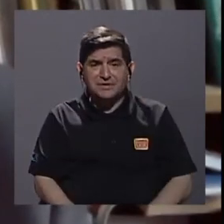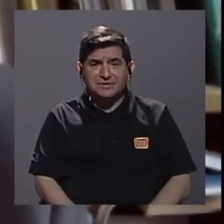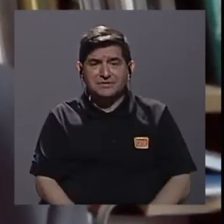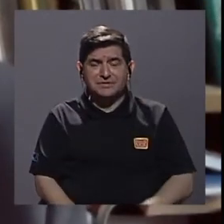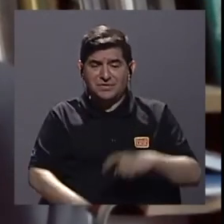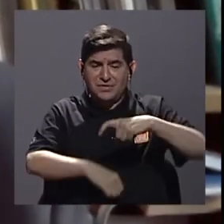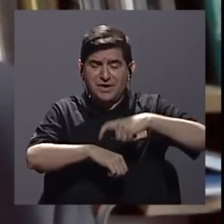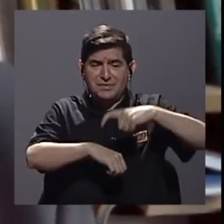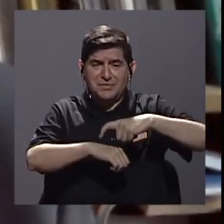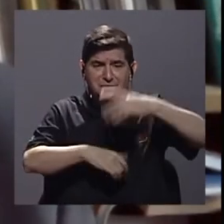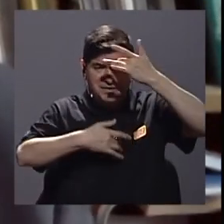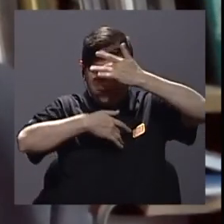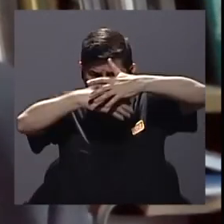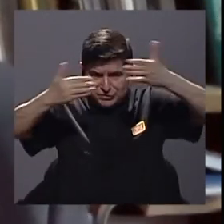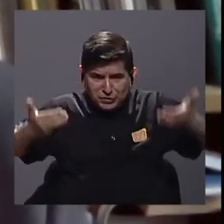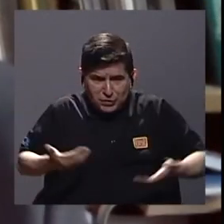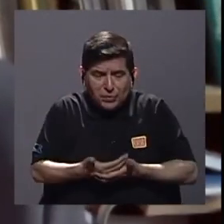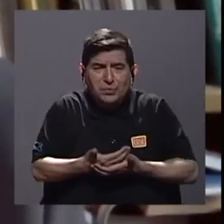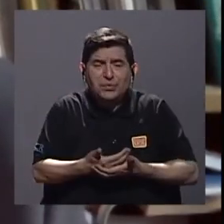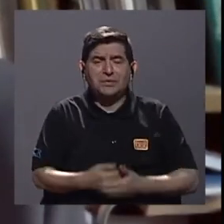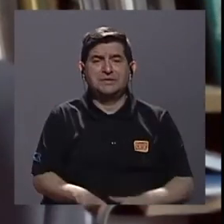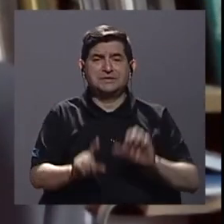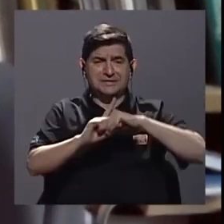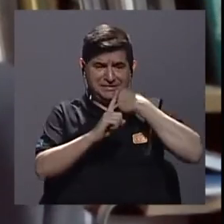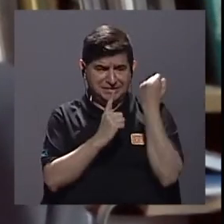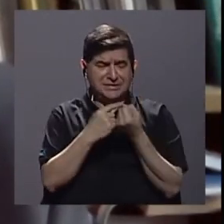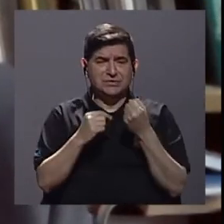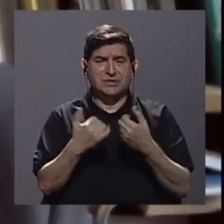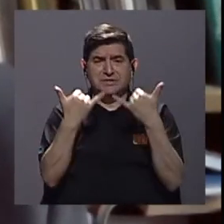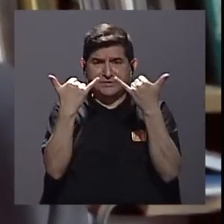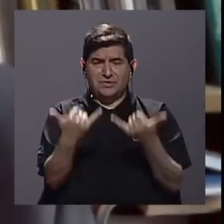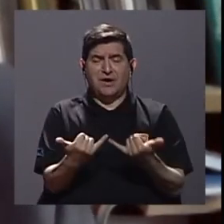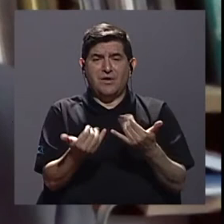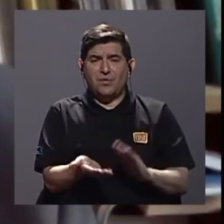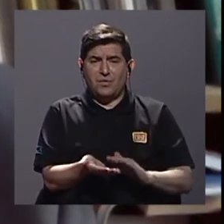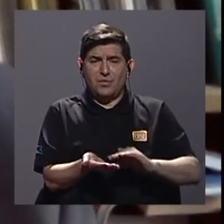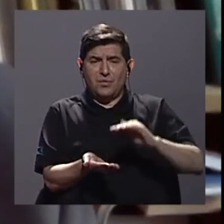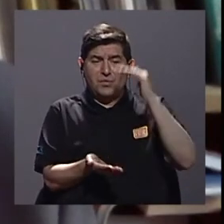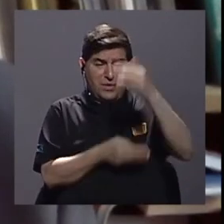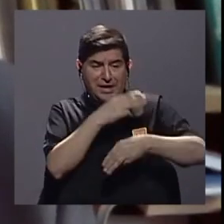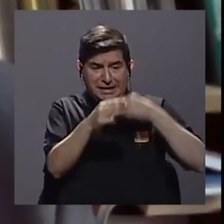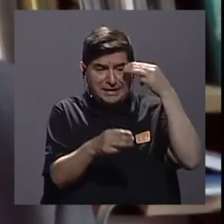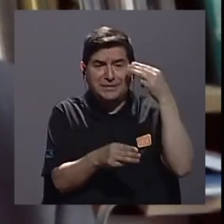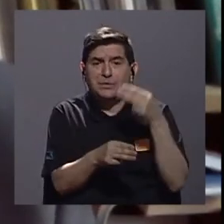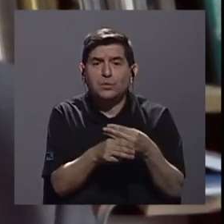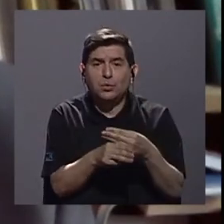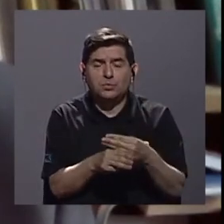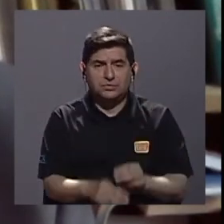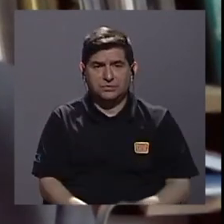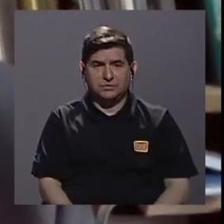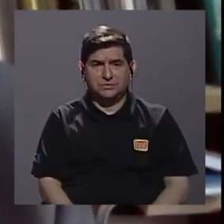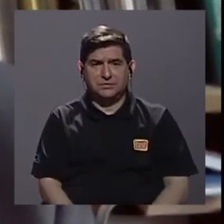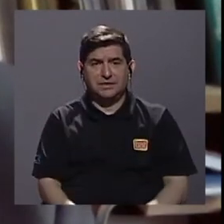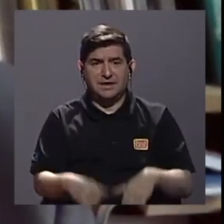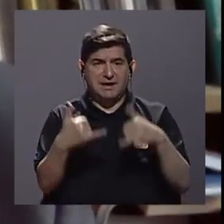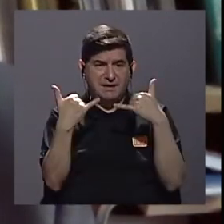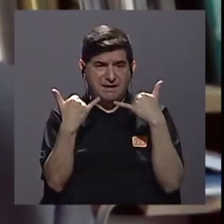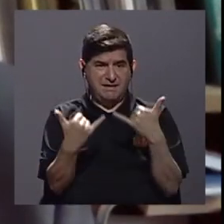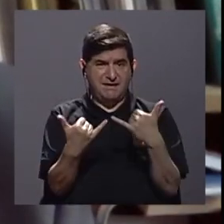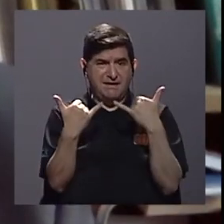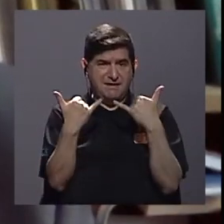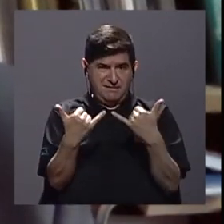momento de la pandemia, ¿verdad? También ha estado ahí y ha estado aumentando a nivel mundial y ahora se ve